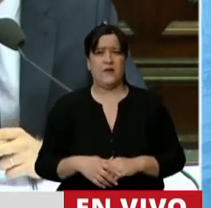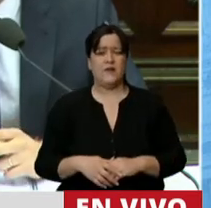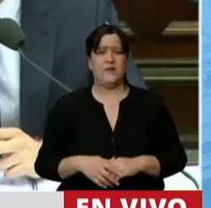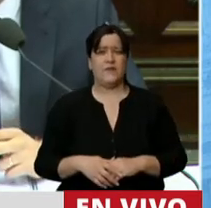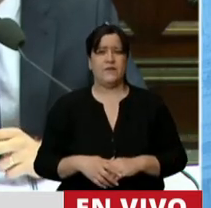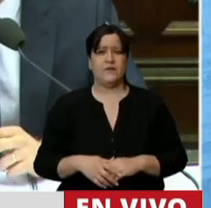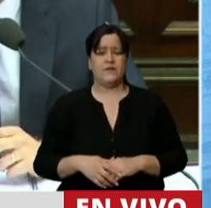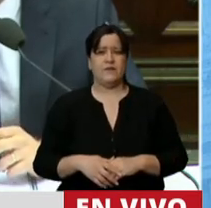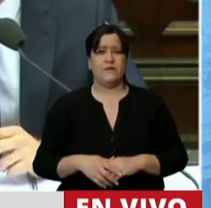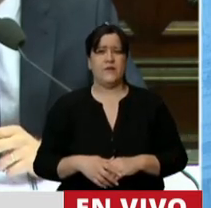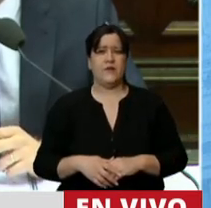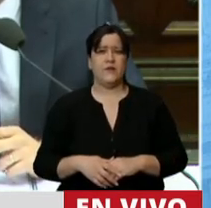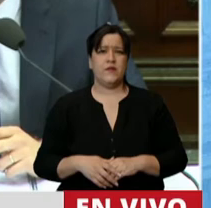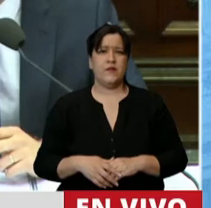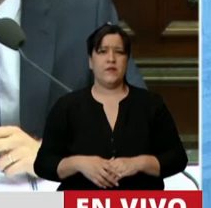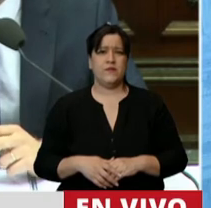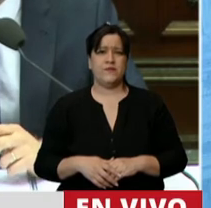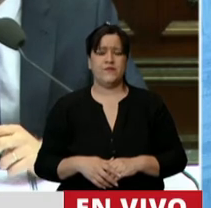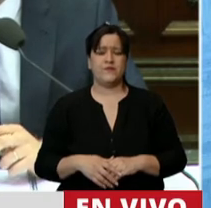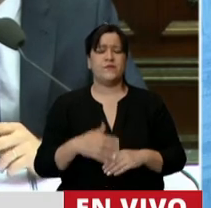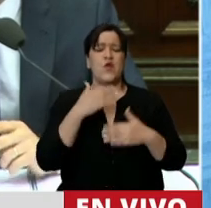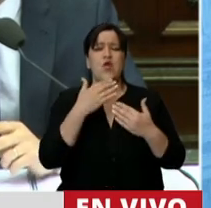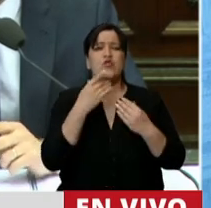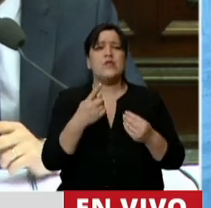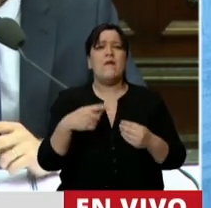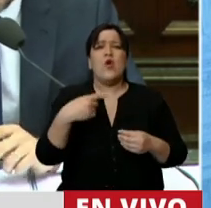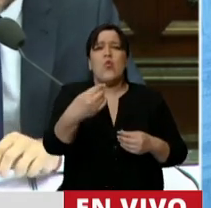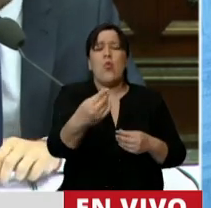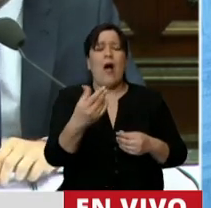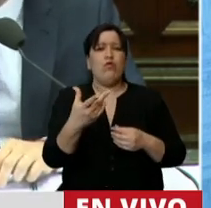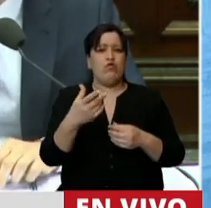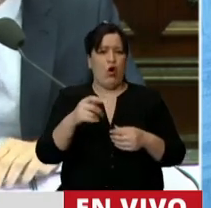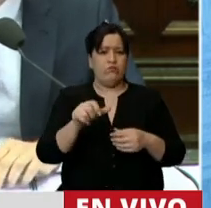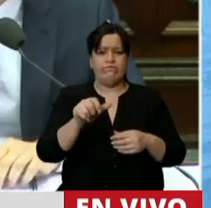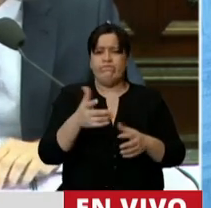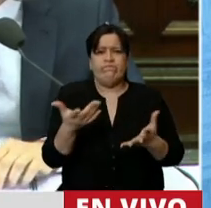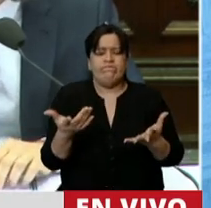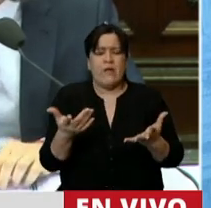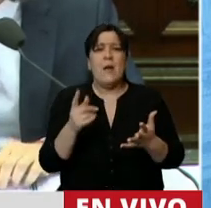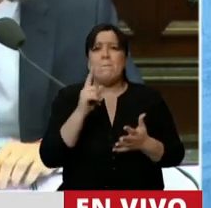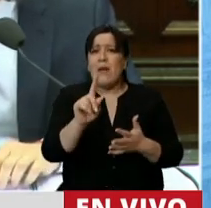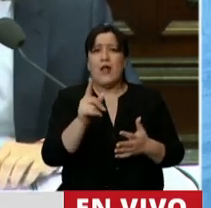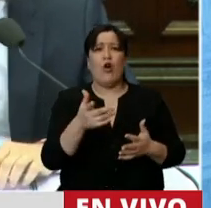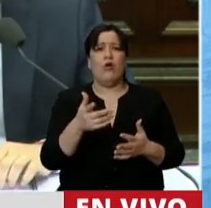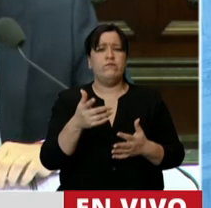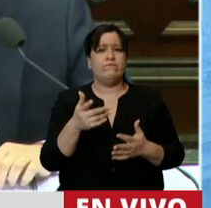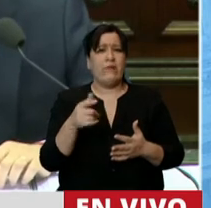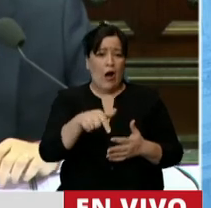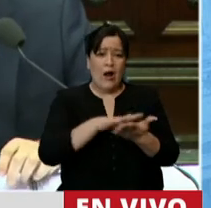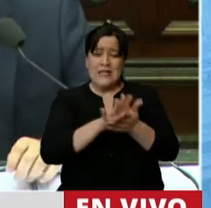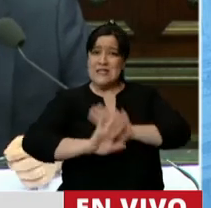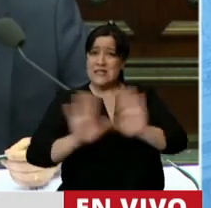Estar todos juntos para recuperarlo. No se sabe quién le va a ganar aquí a la elección. Ahora se cree que esto lo vamos a saldar.